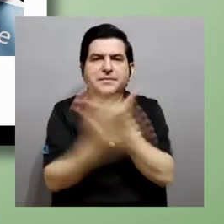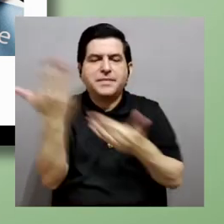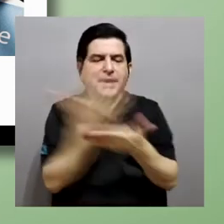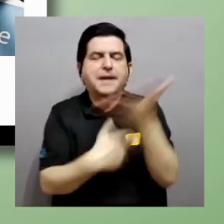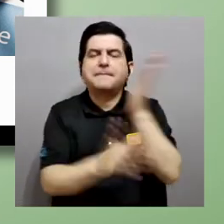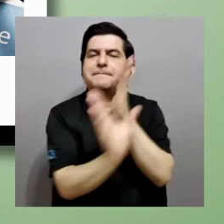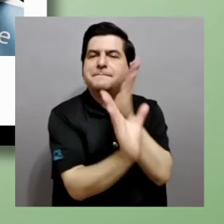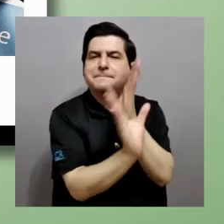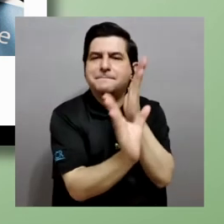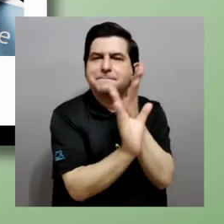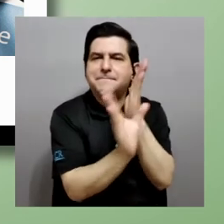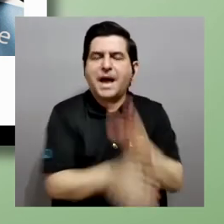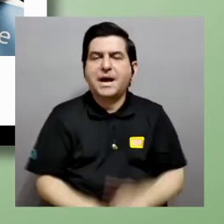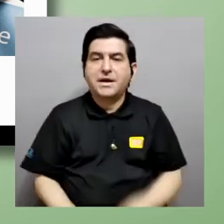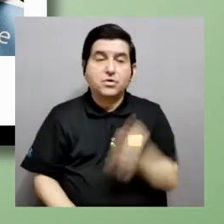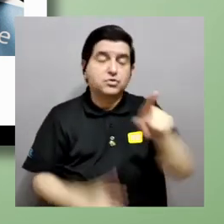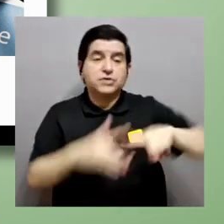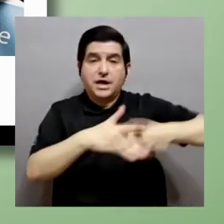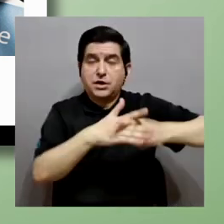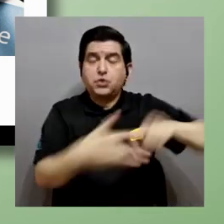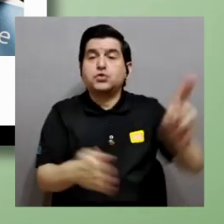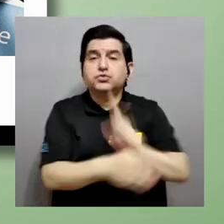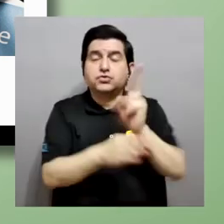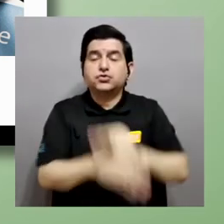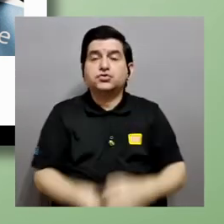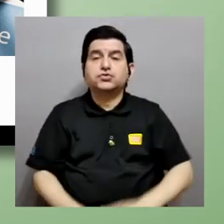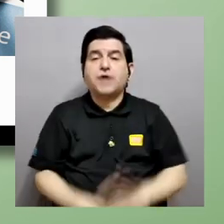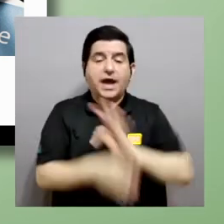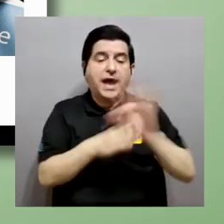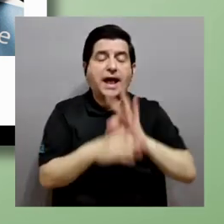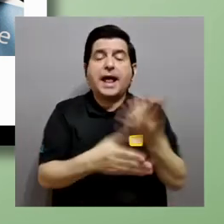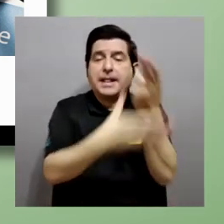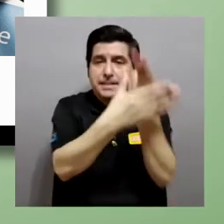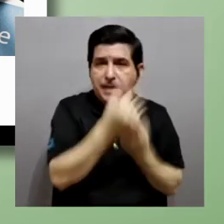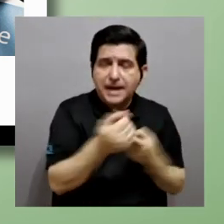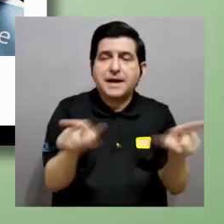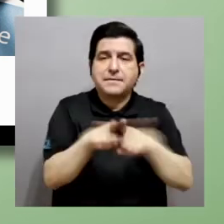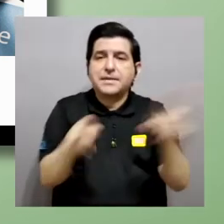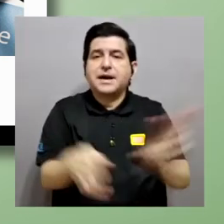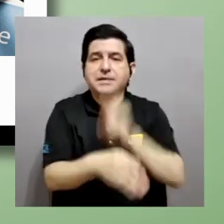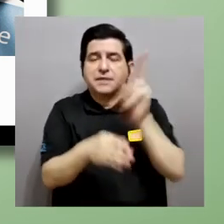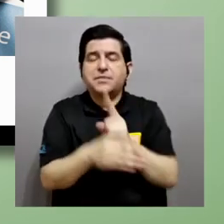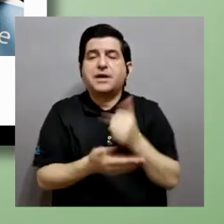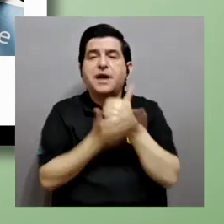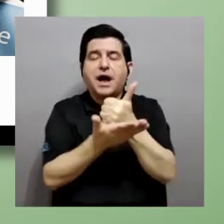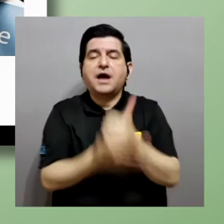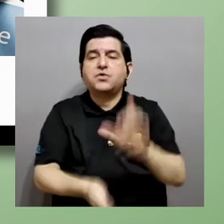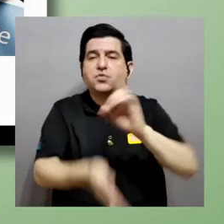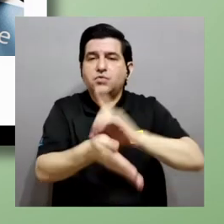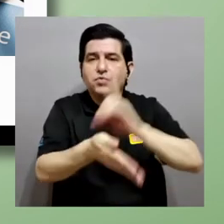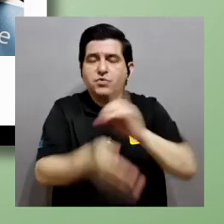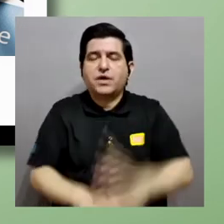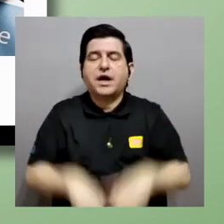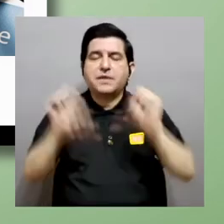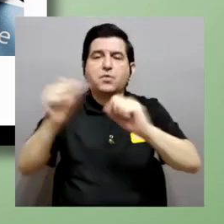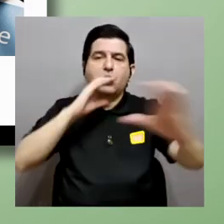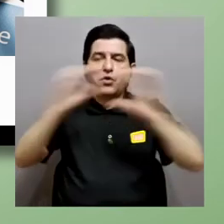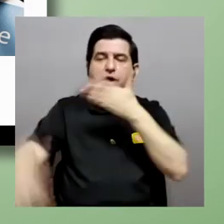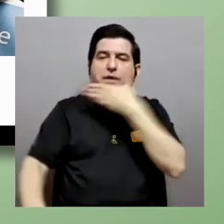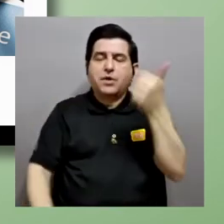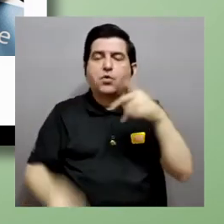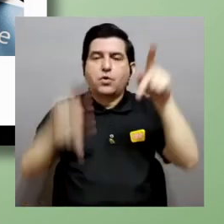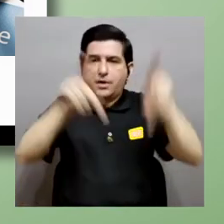poner en manos de psicólogos para que lo utilicen como una herramienta en terapia de parejas también queremos usarlo para ayudar a los doctores a conectar y